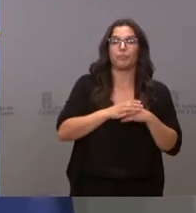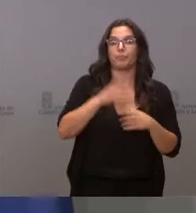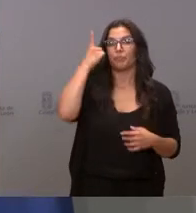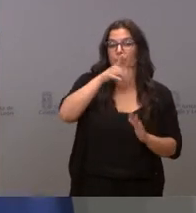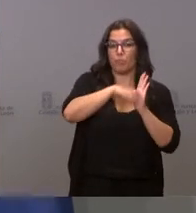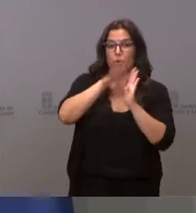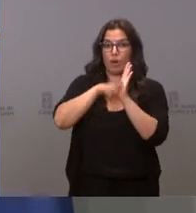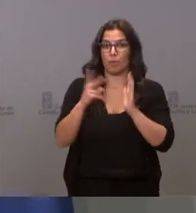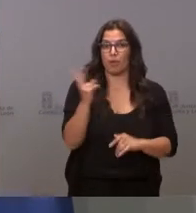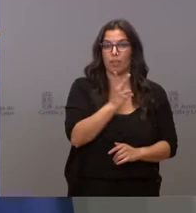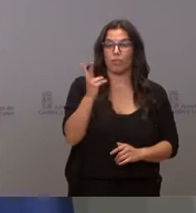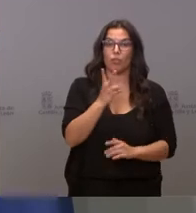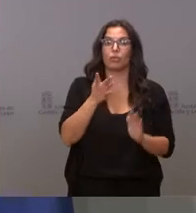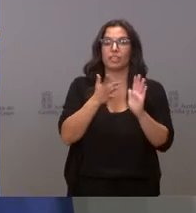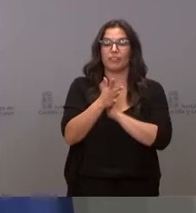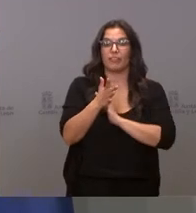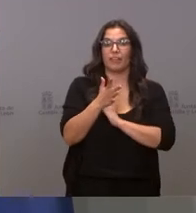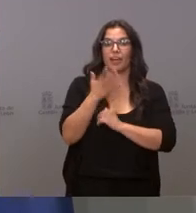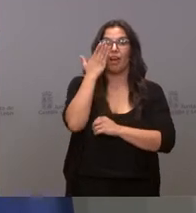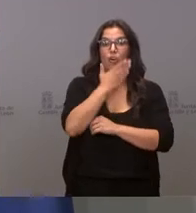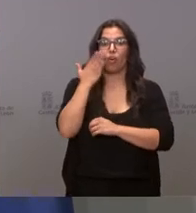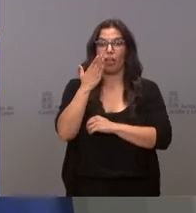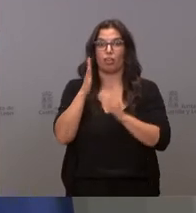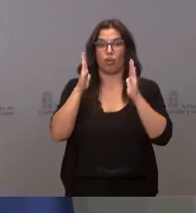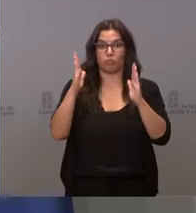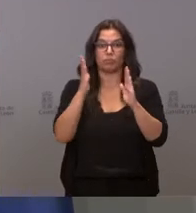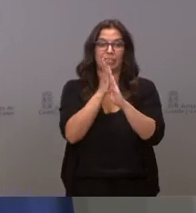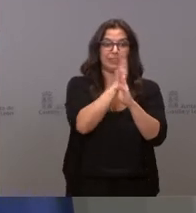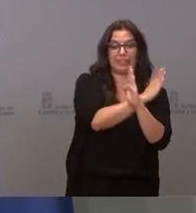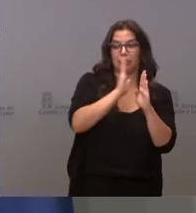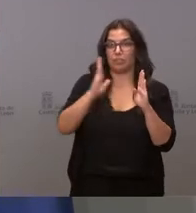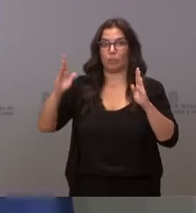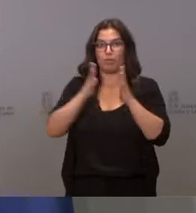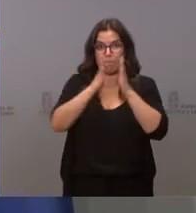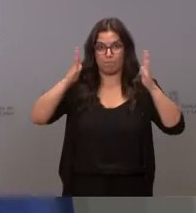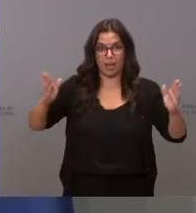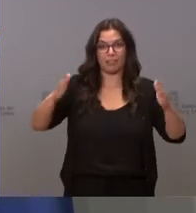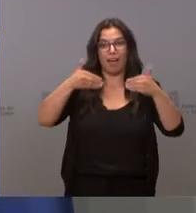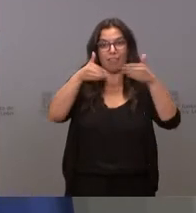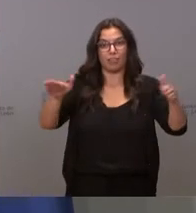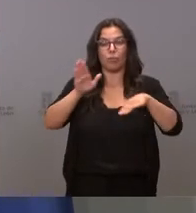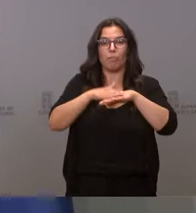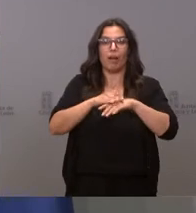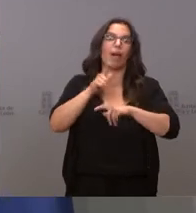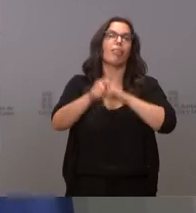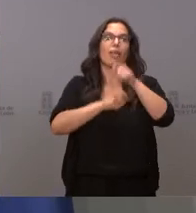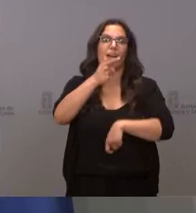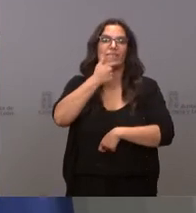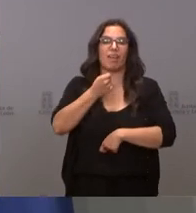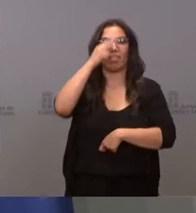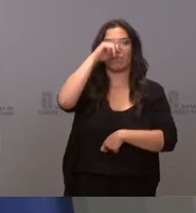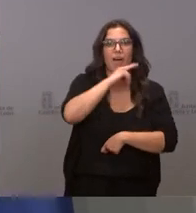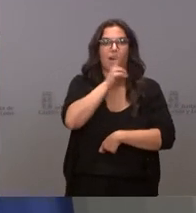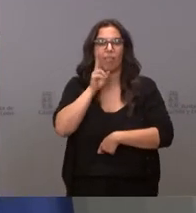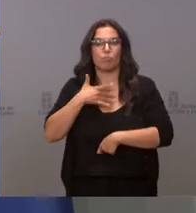programas consisten en la ampliación de los horarios de apertura de los colegios fuera del periodo lectivo para facilitar la conciliación de la